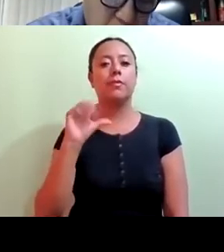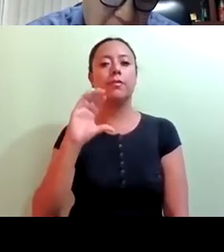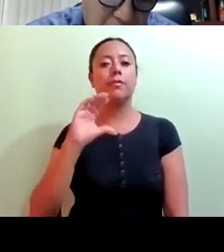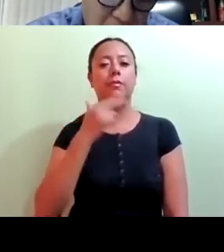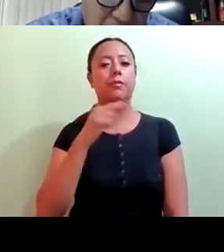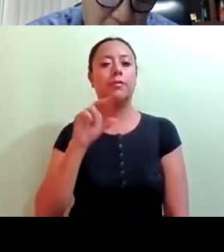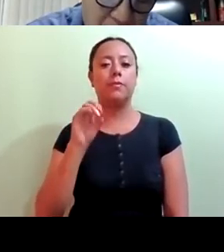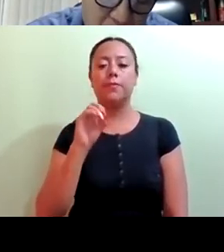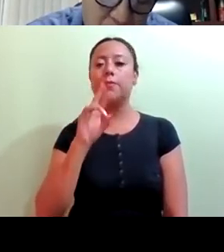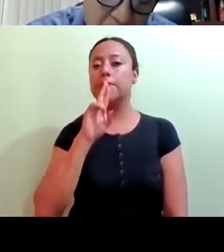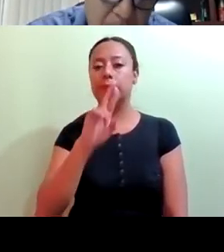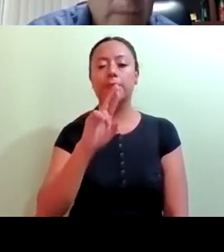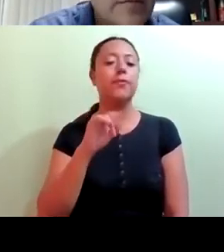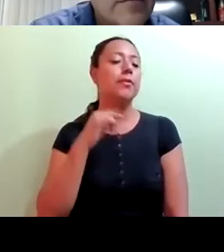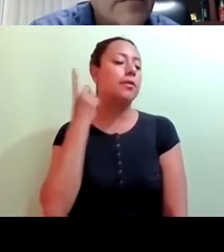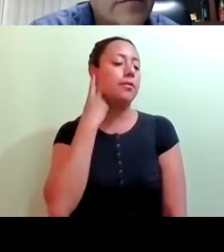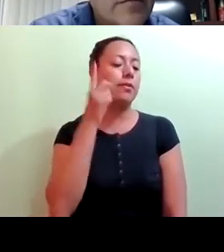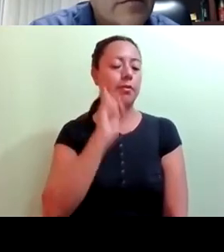Diputada Janet Elizabeth Guerrero Maya.